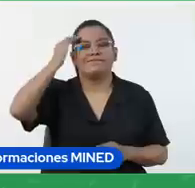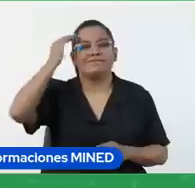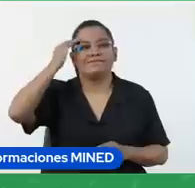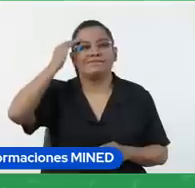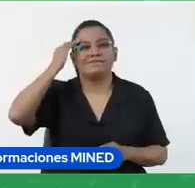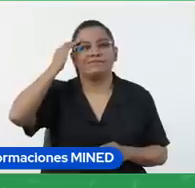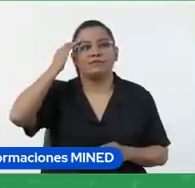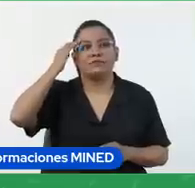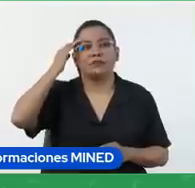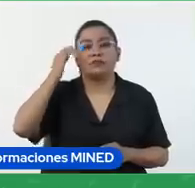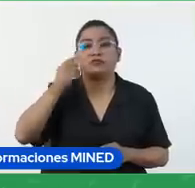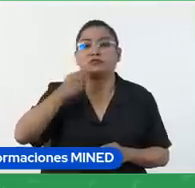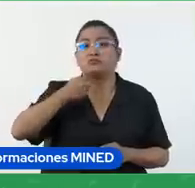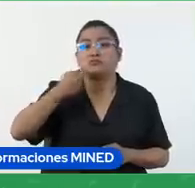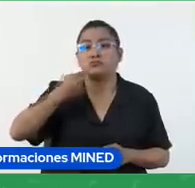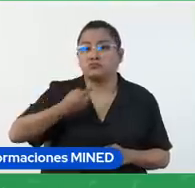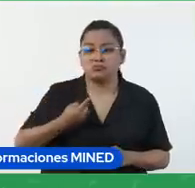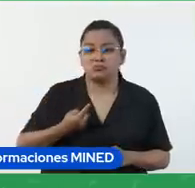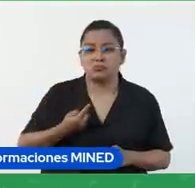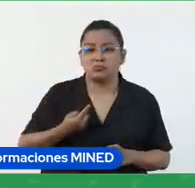escribiendo en cada lugar